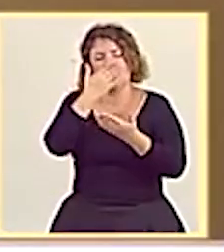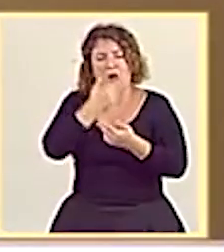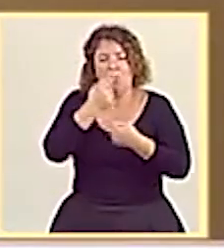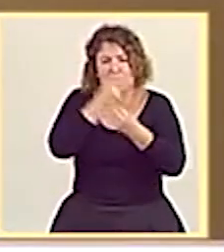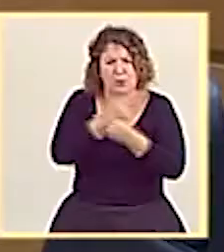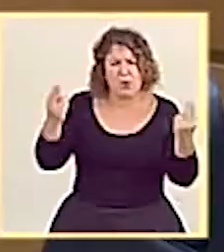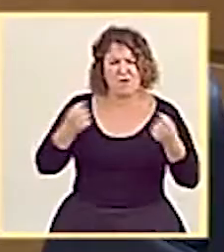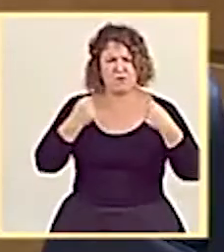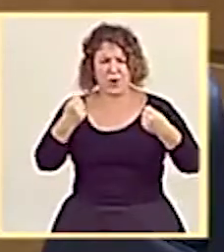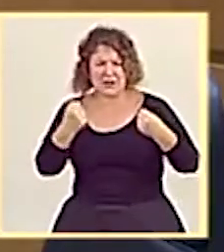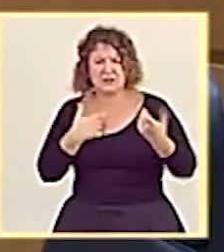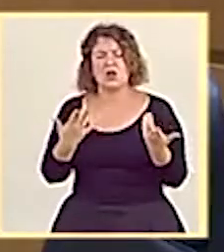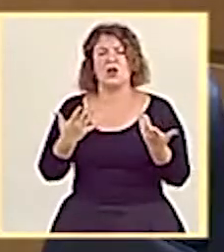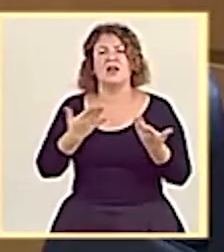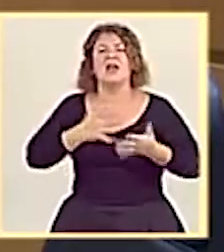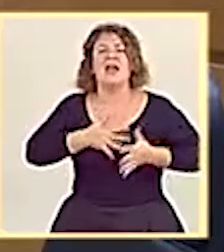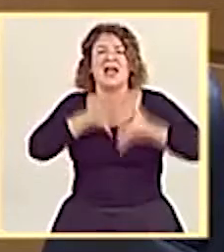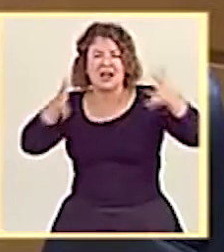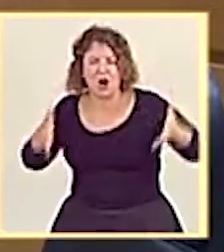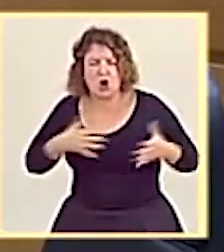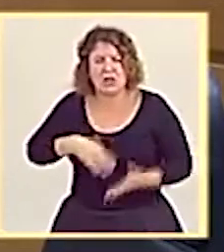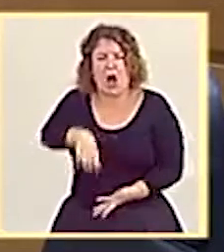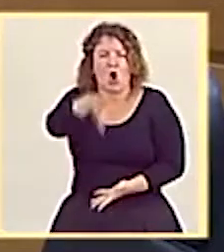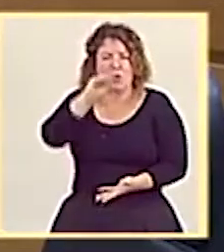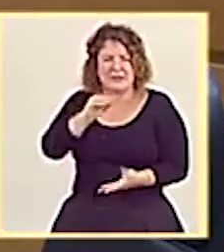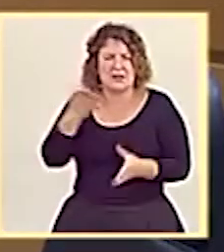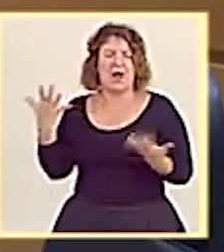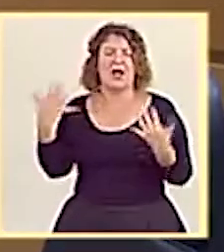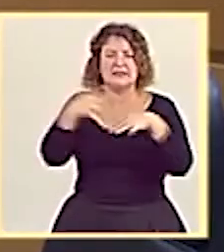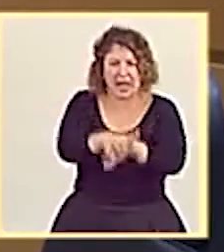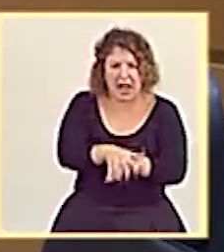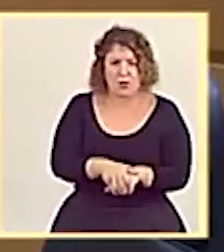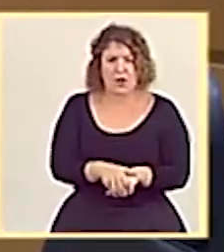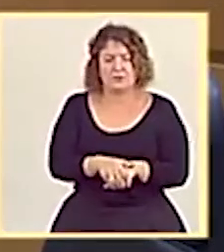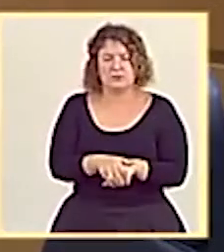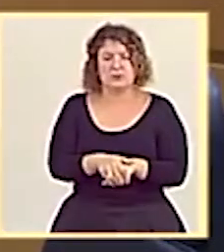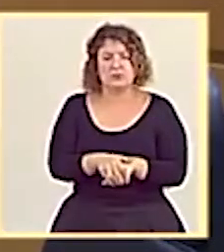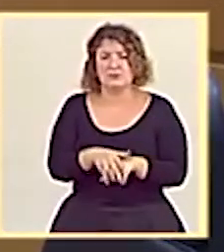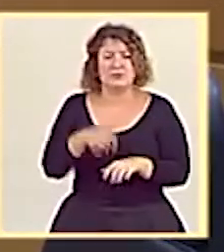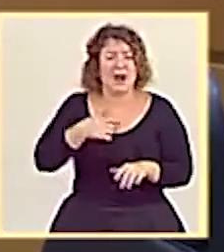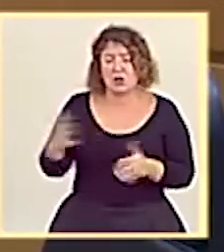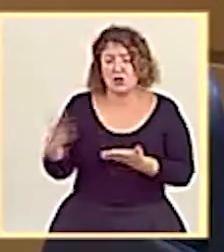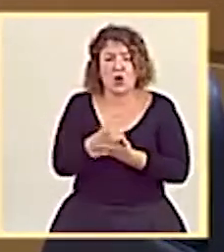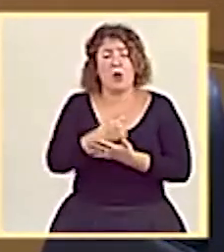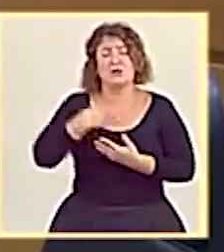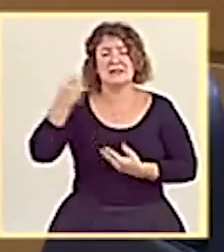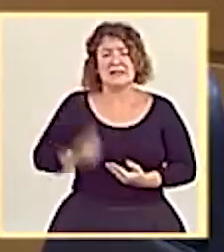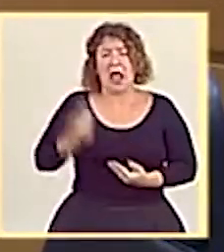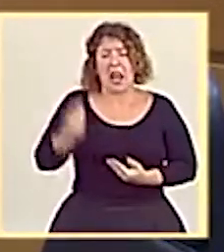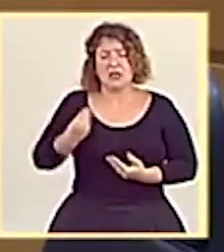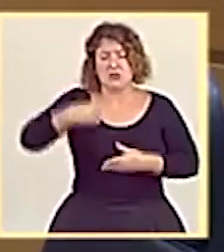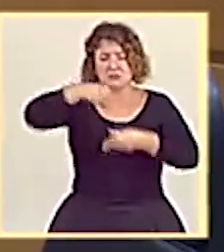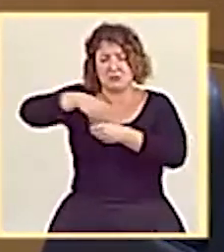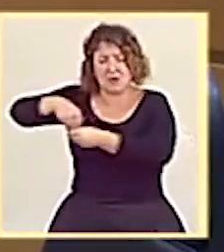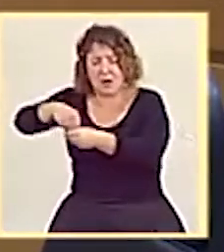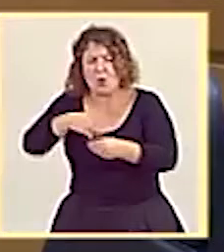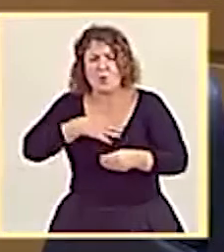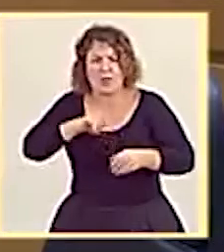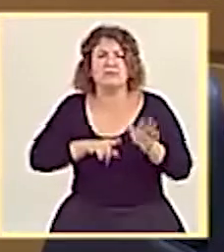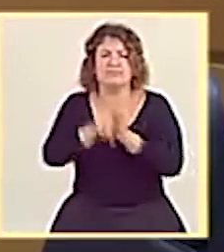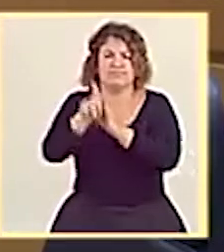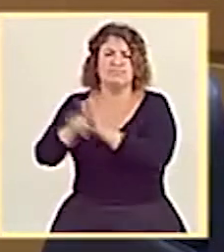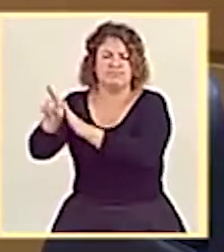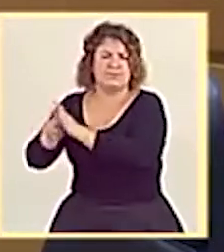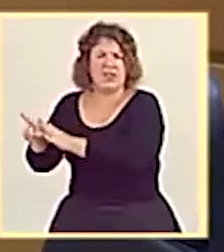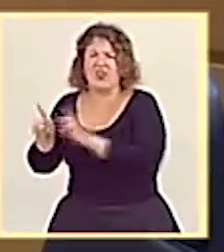comprensiva, integradora, capaz, capaz de desarrollar todos los talentos de una persona al margen de sus